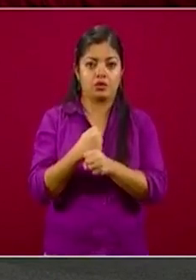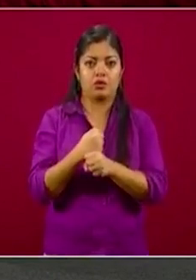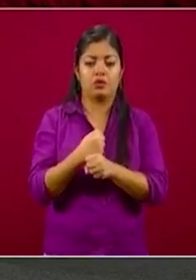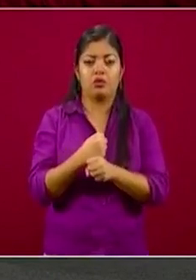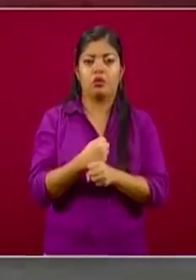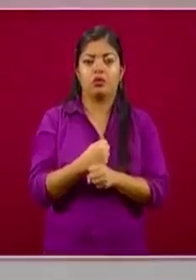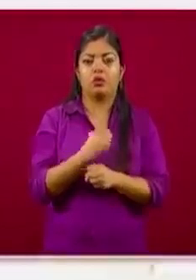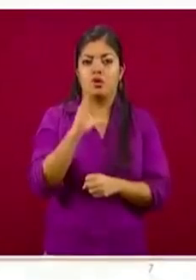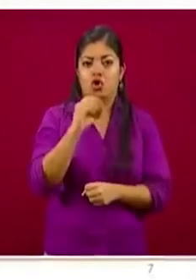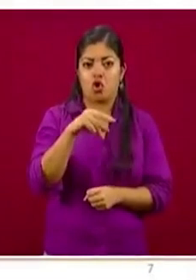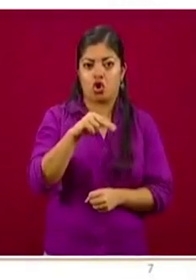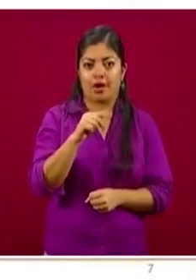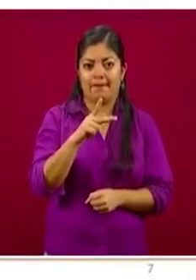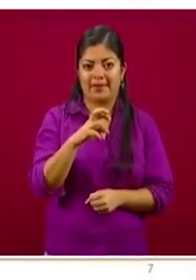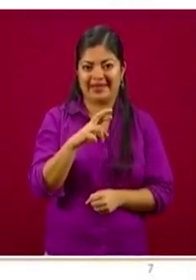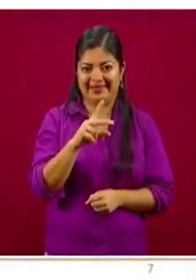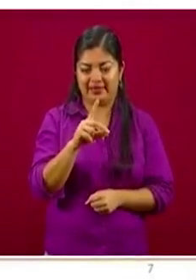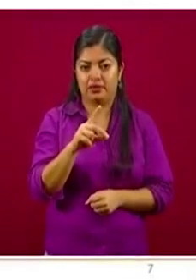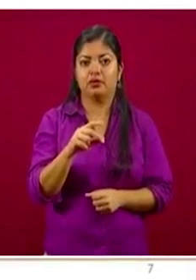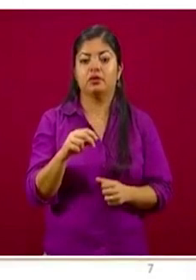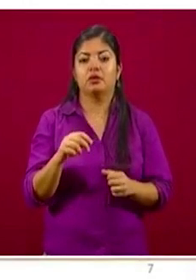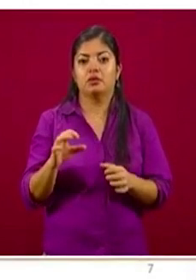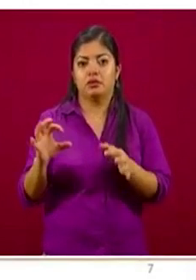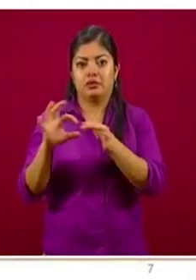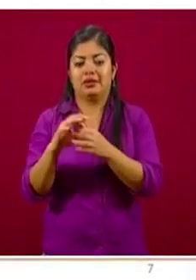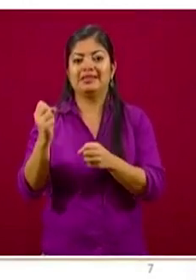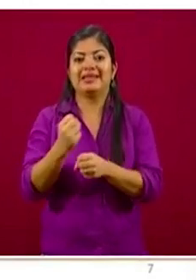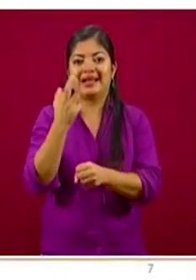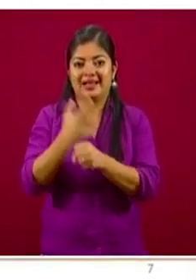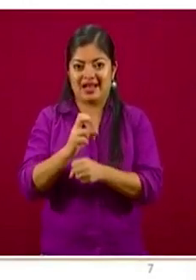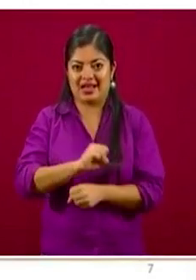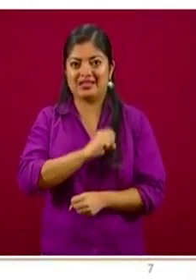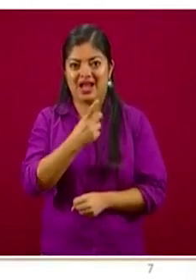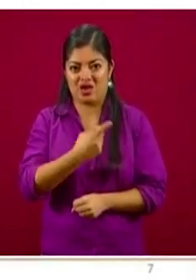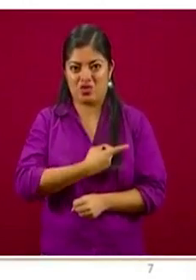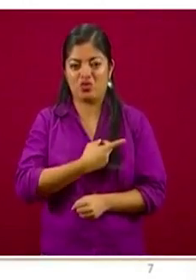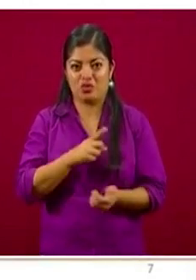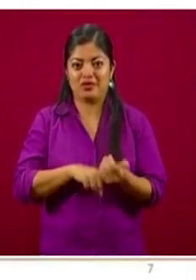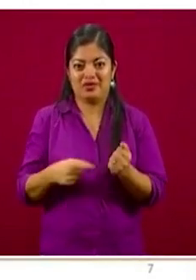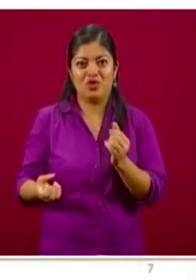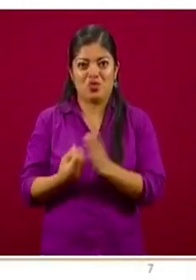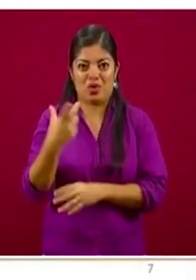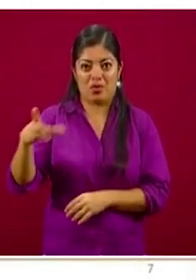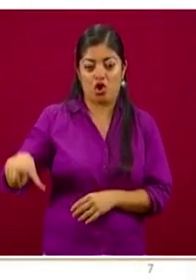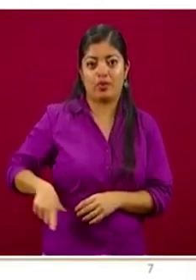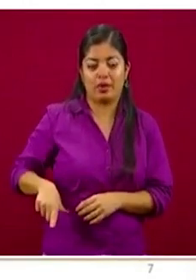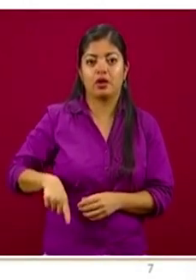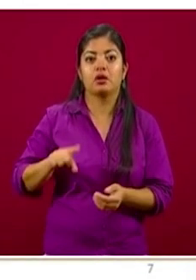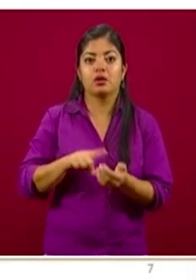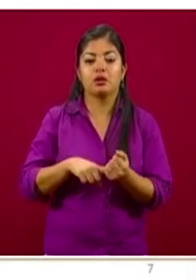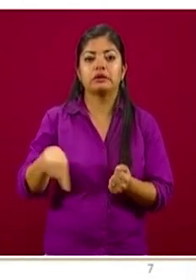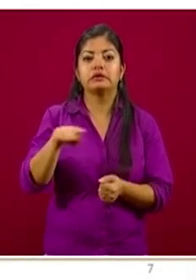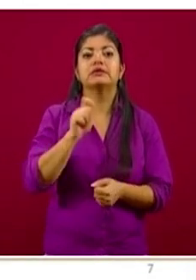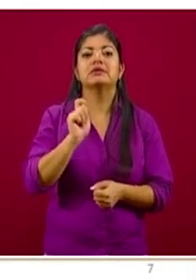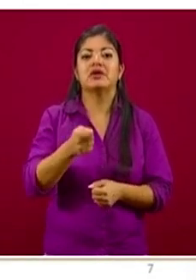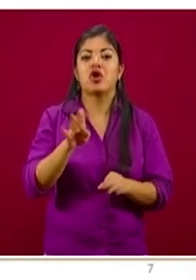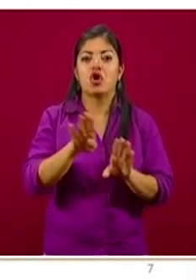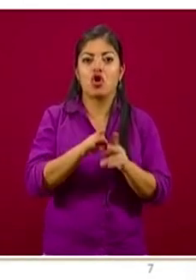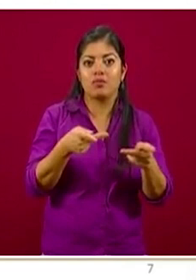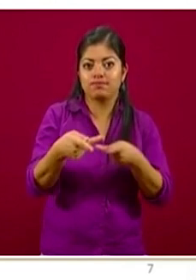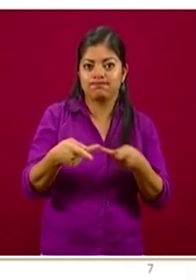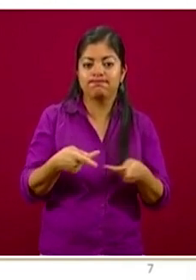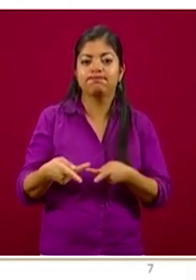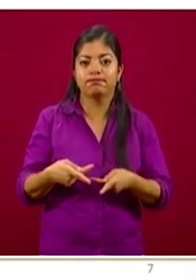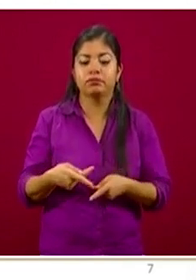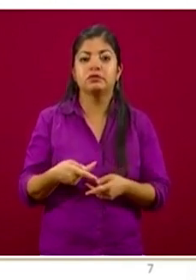CONAPRED junto con la Secretaría de Salud trabajaron en esta administración un protocolo para el acceso sin discriminación a la prestación